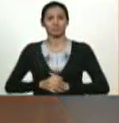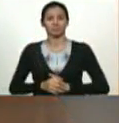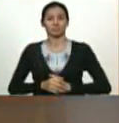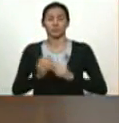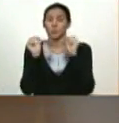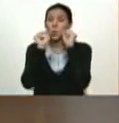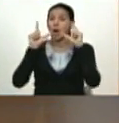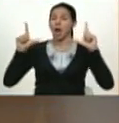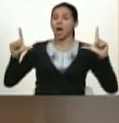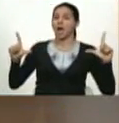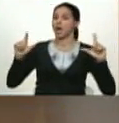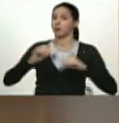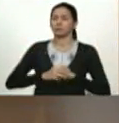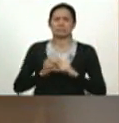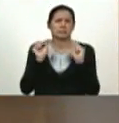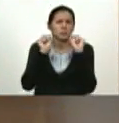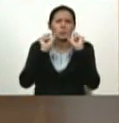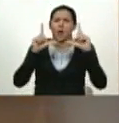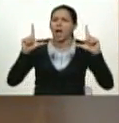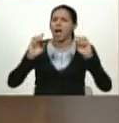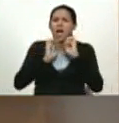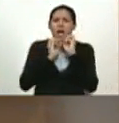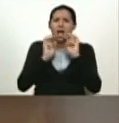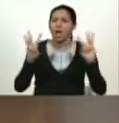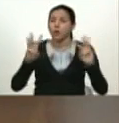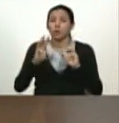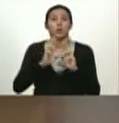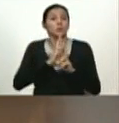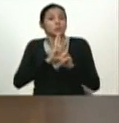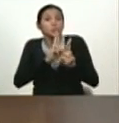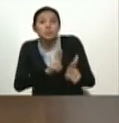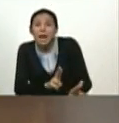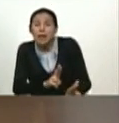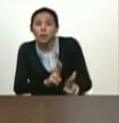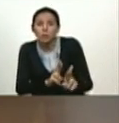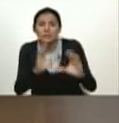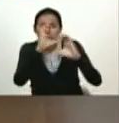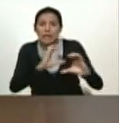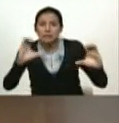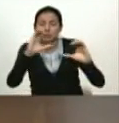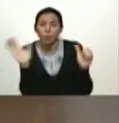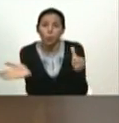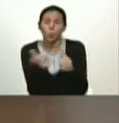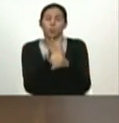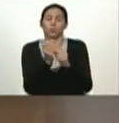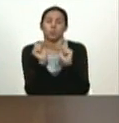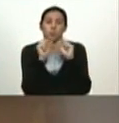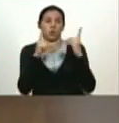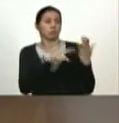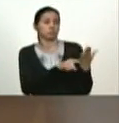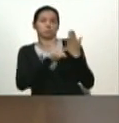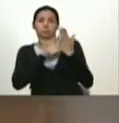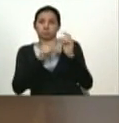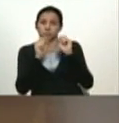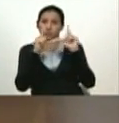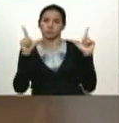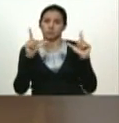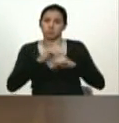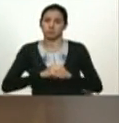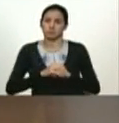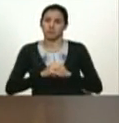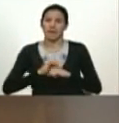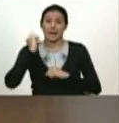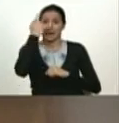Impresionante, admirable la investigación y los resultados científicos de la investigación. Y la reconstrucción del